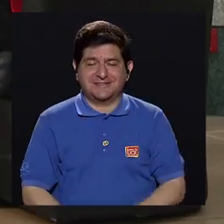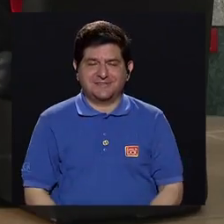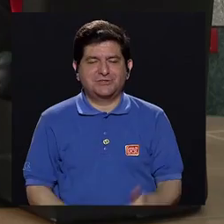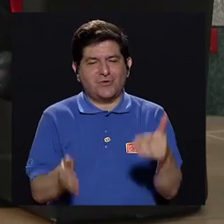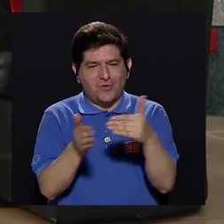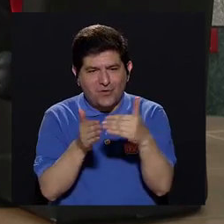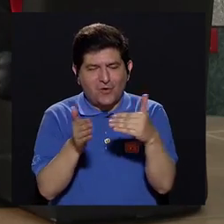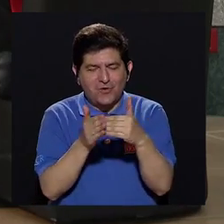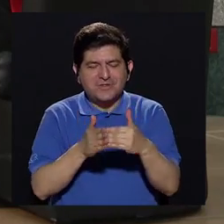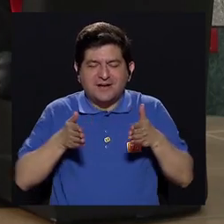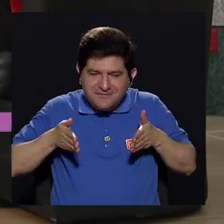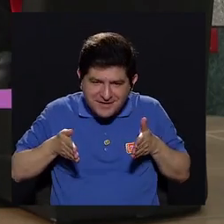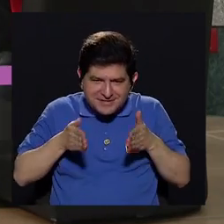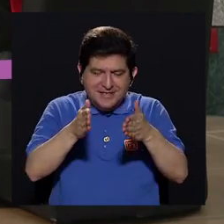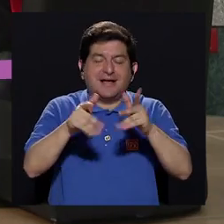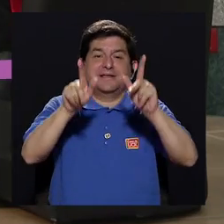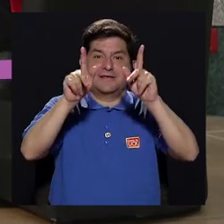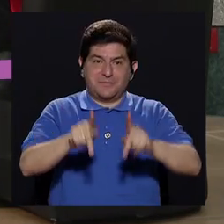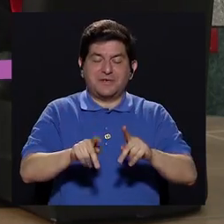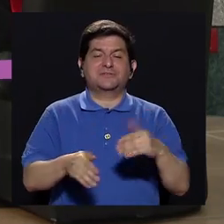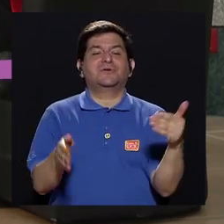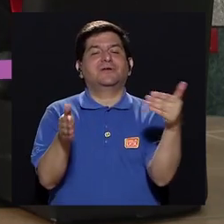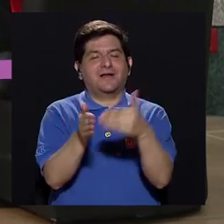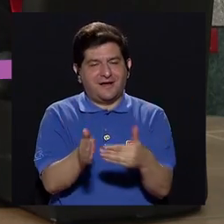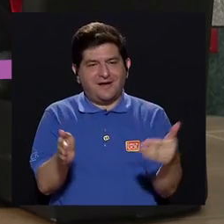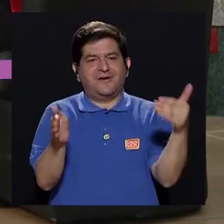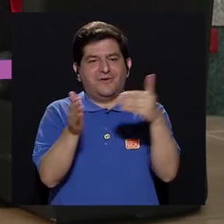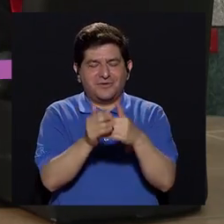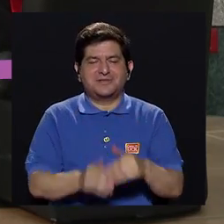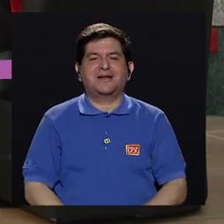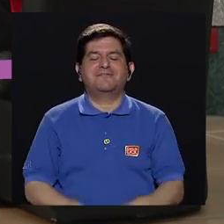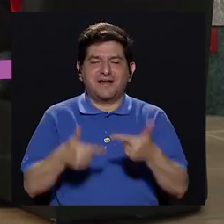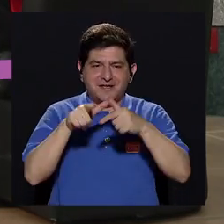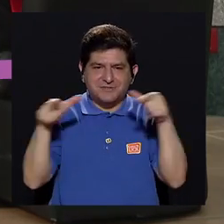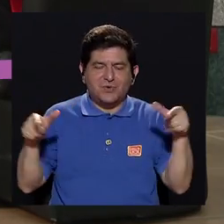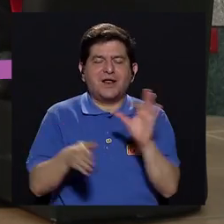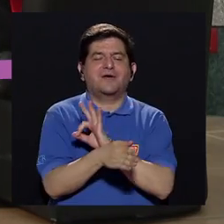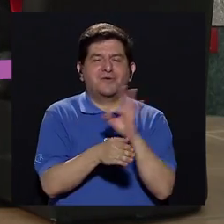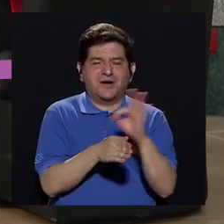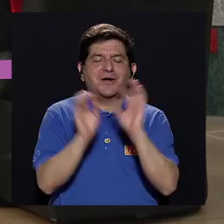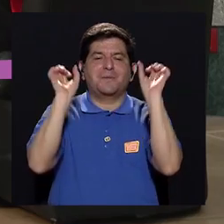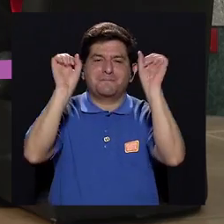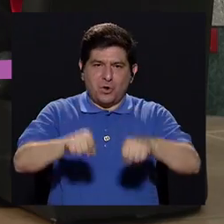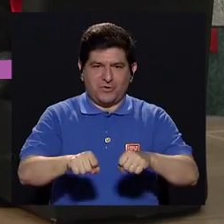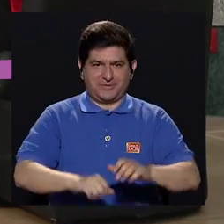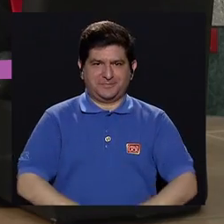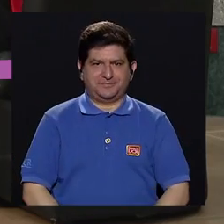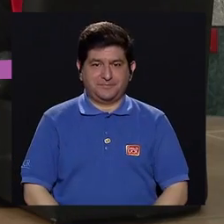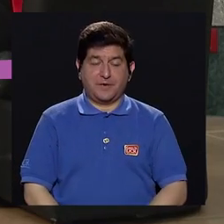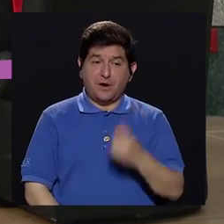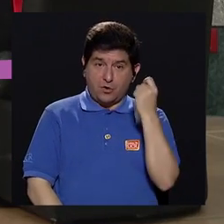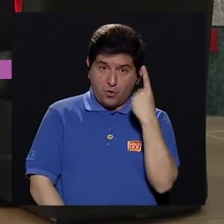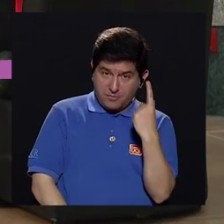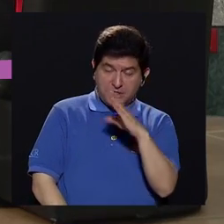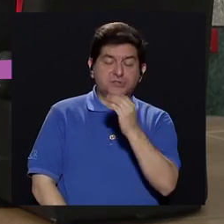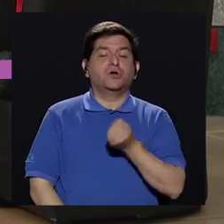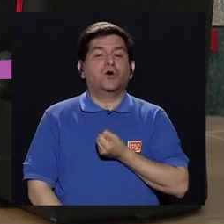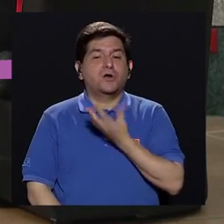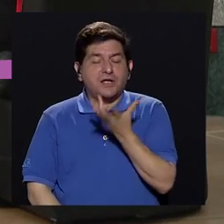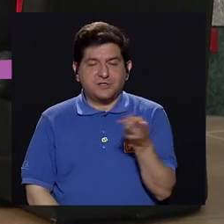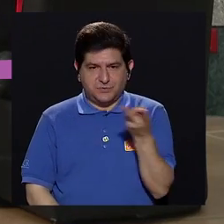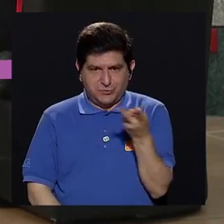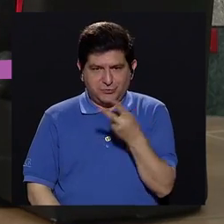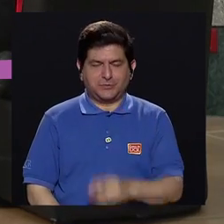Entonces, volver a hacer ese trayecto para que la persona vuelva a tener un lenguaje lo más funcional que se pueda, tanto comprensivo como